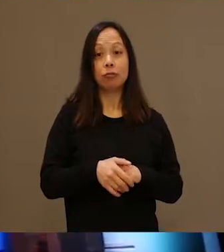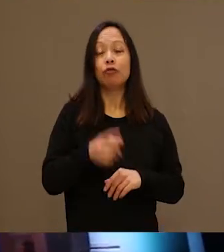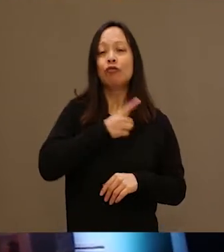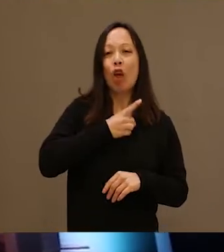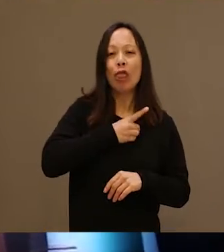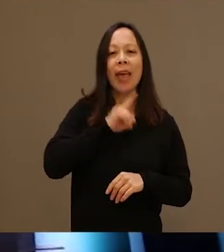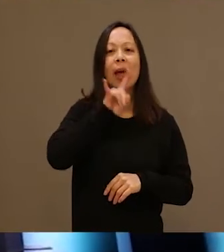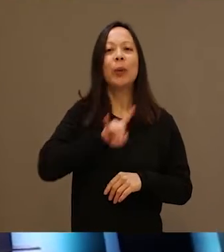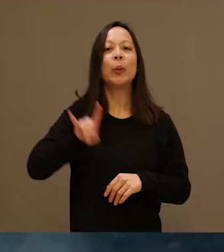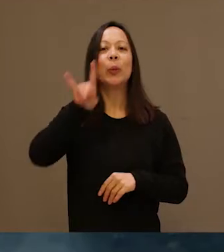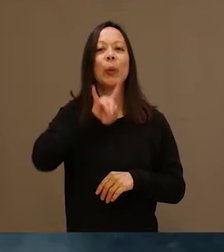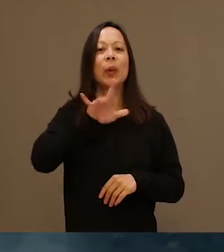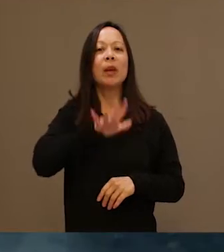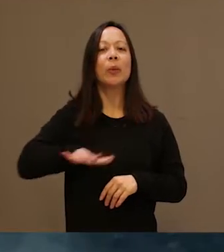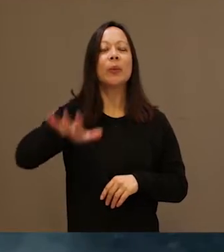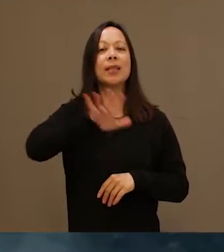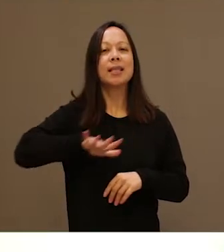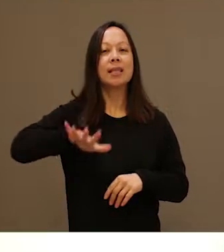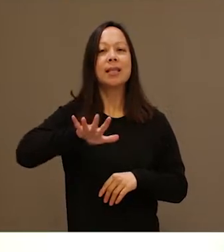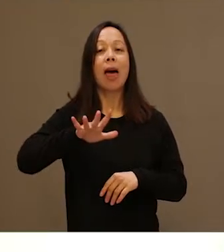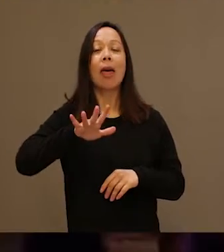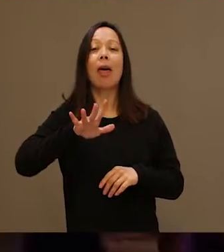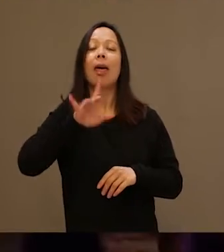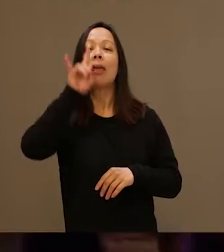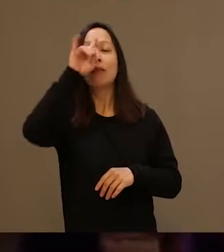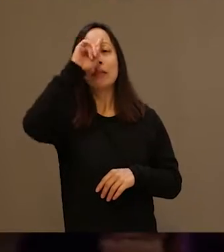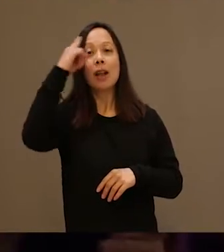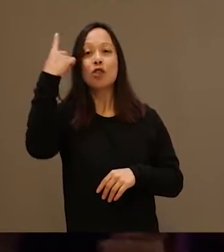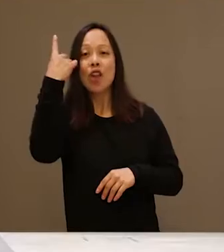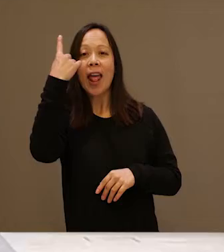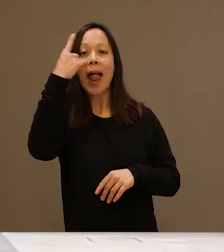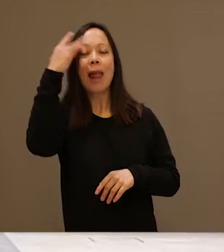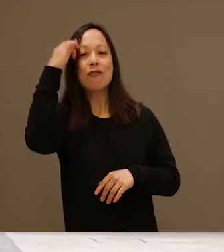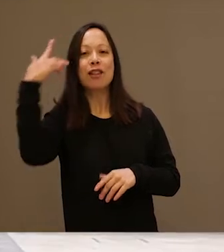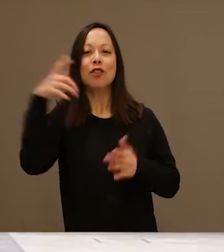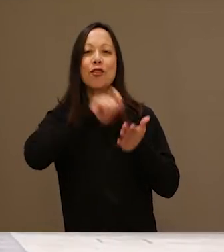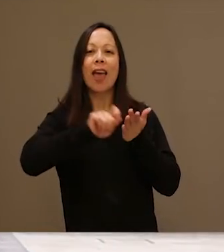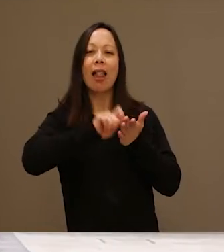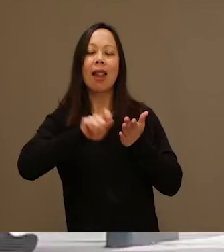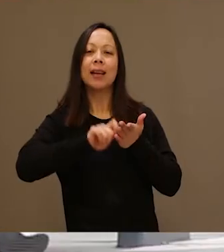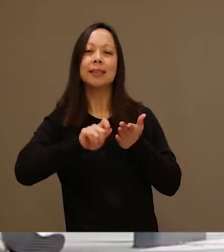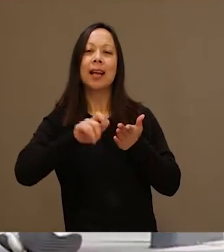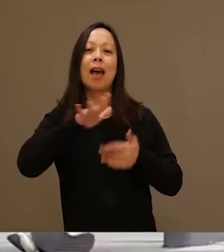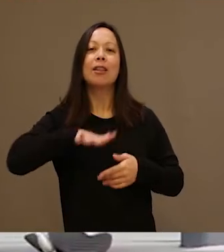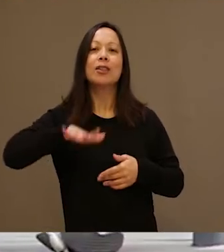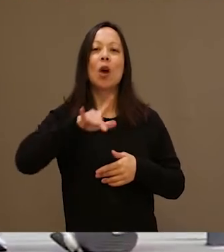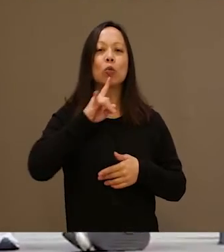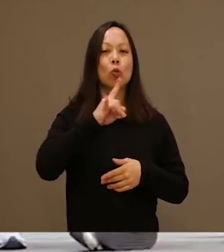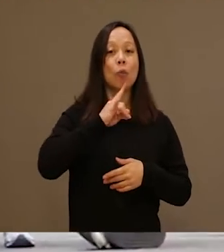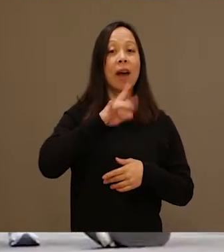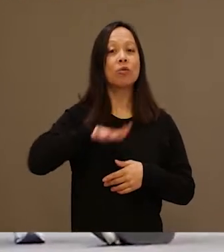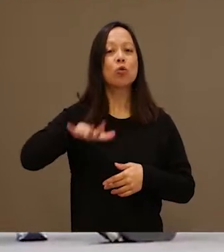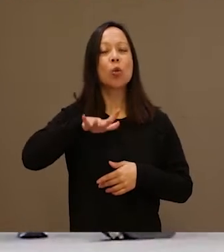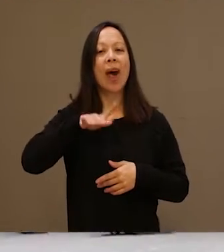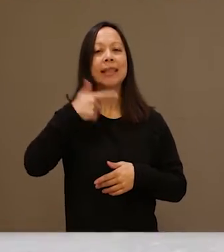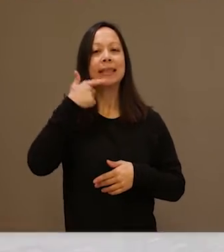Se va a desarrollar en el Auditorio de la Facultad de Filosofía y Letras de la Universidad Nacional de Tucumán, en